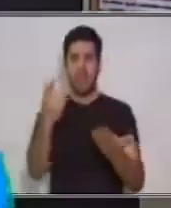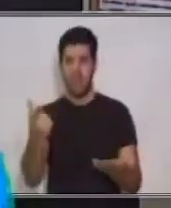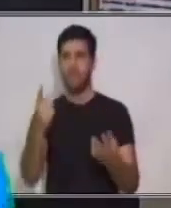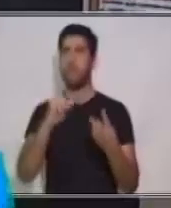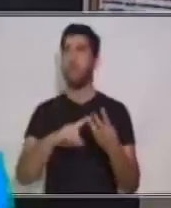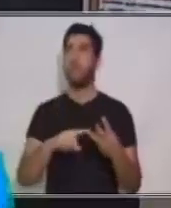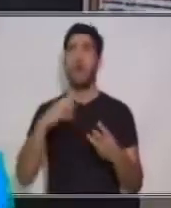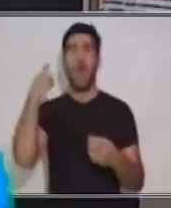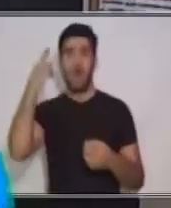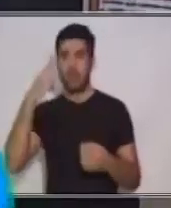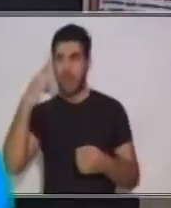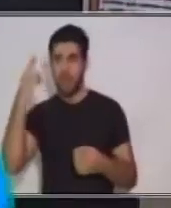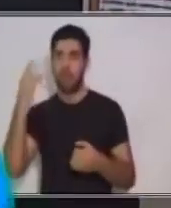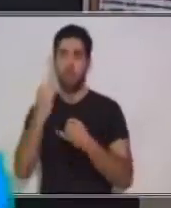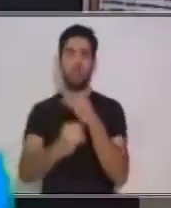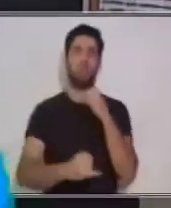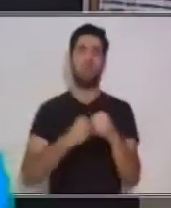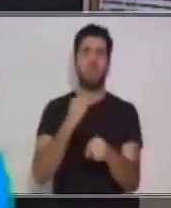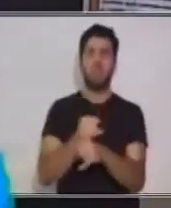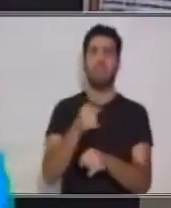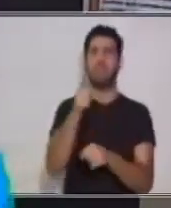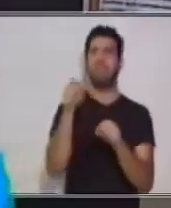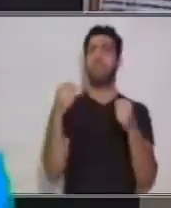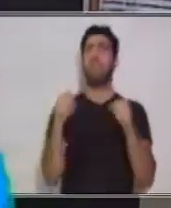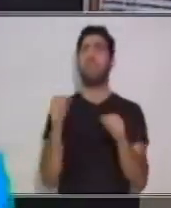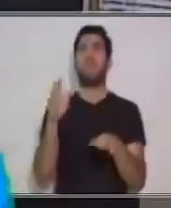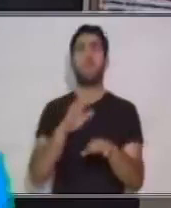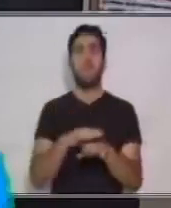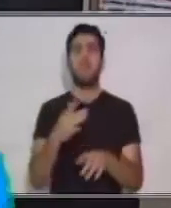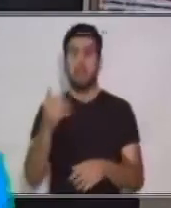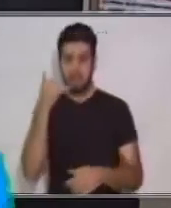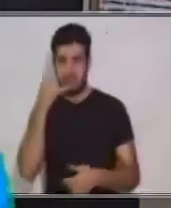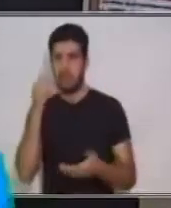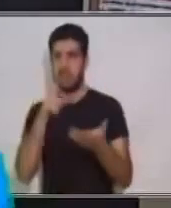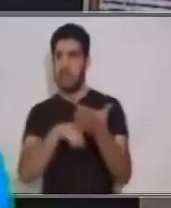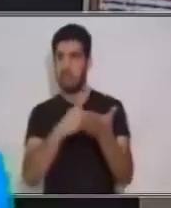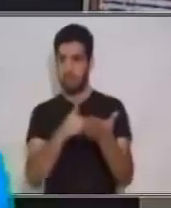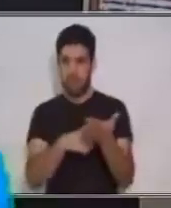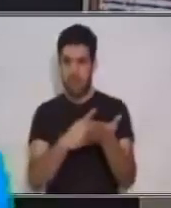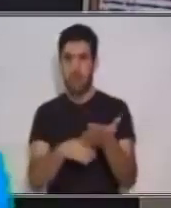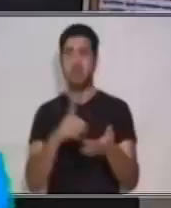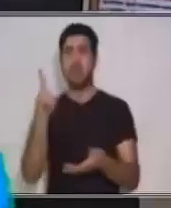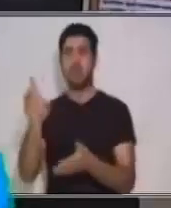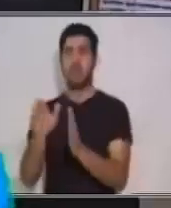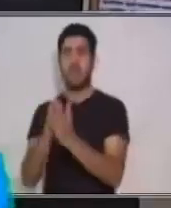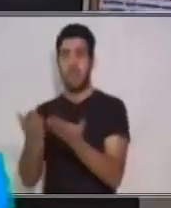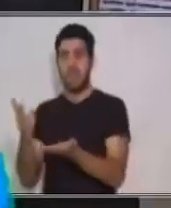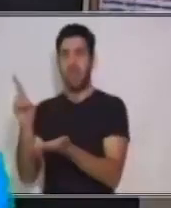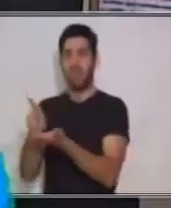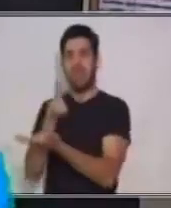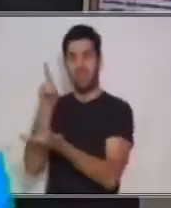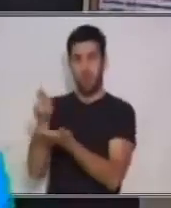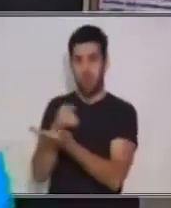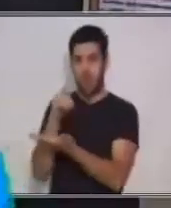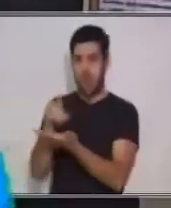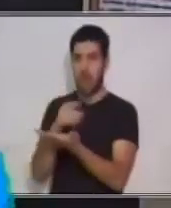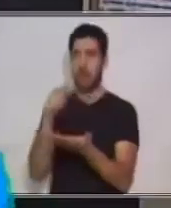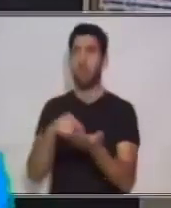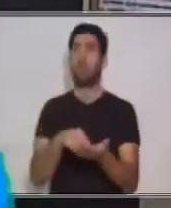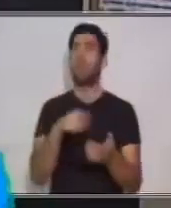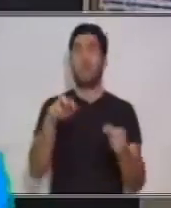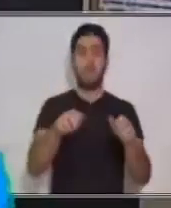radio e internet, un celular, un diccionario, un